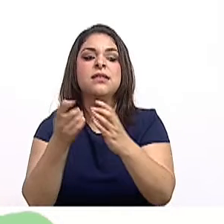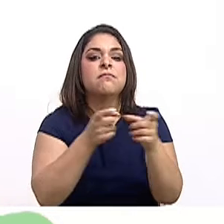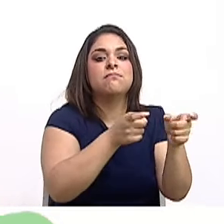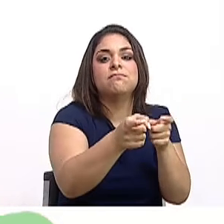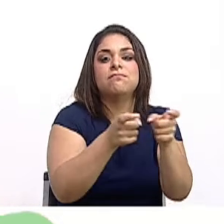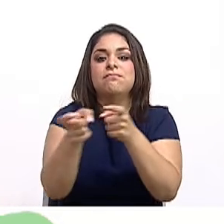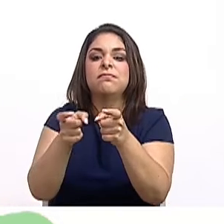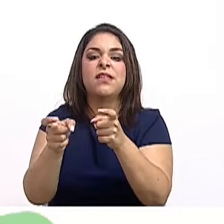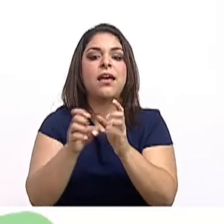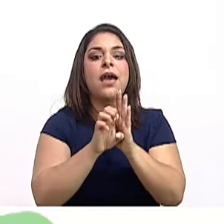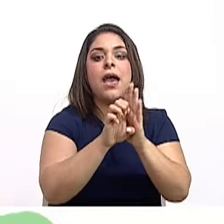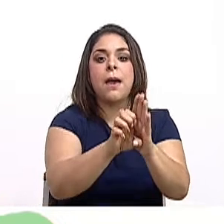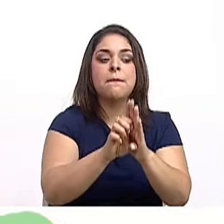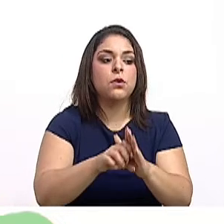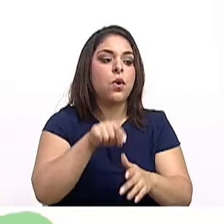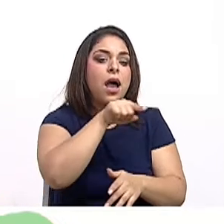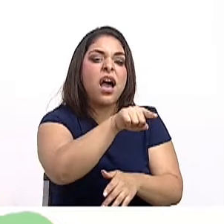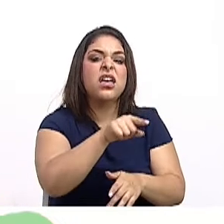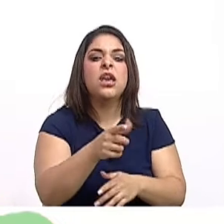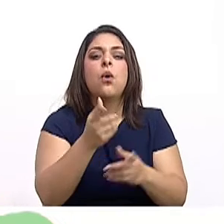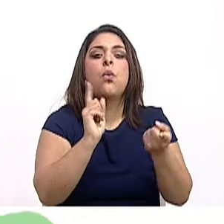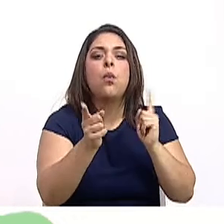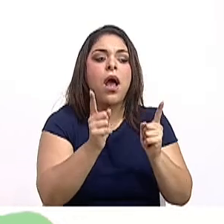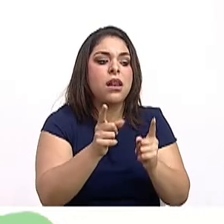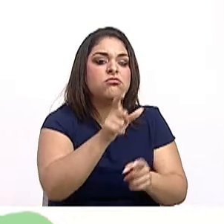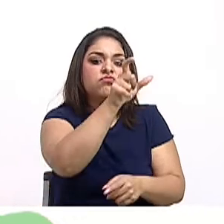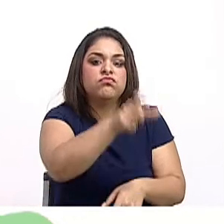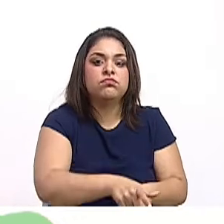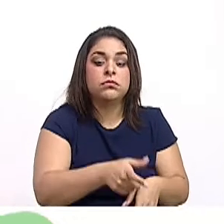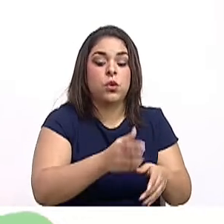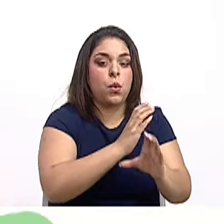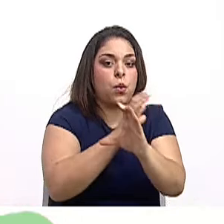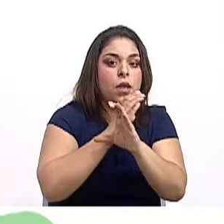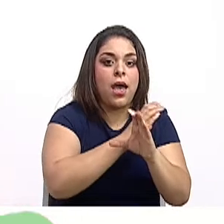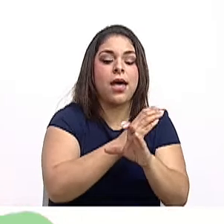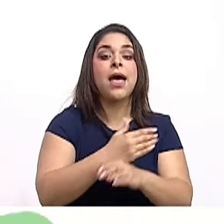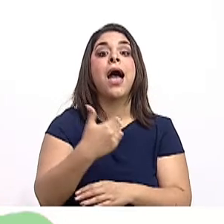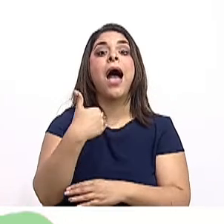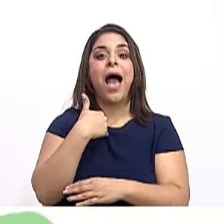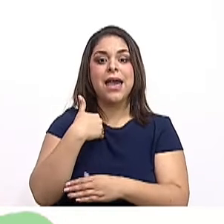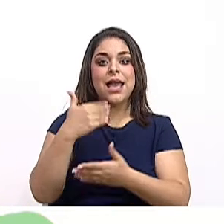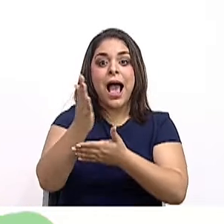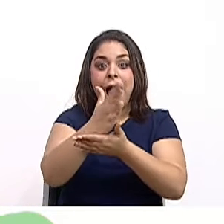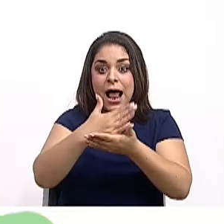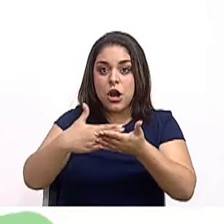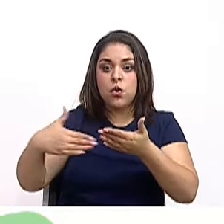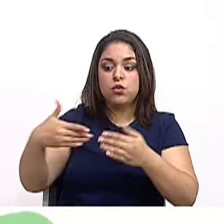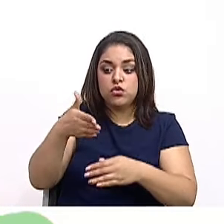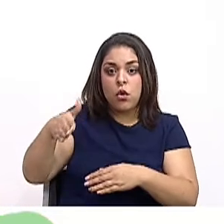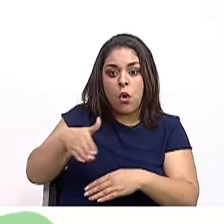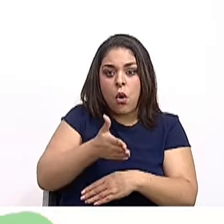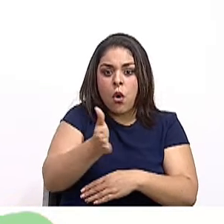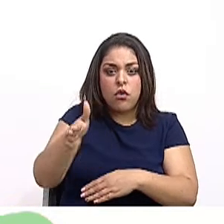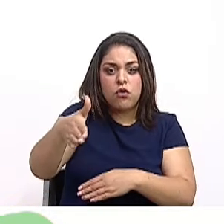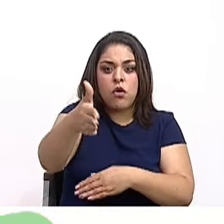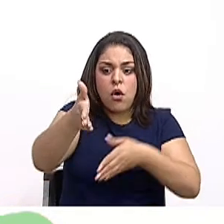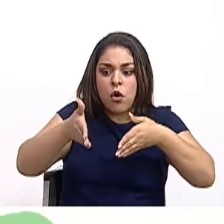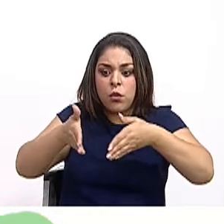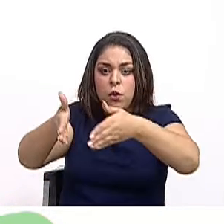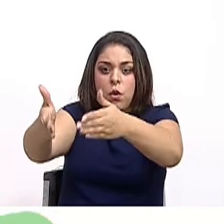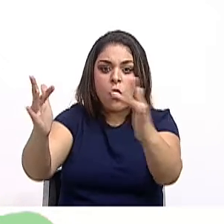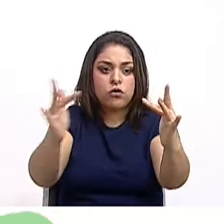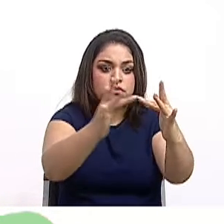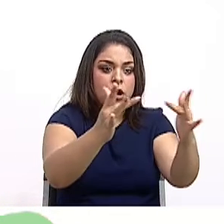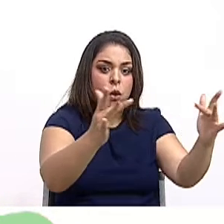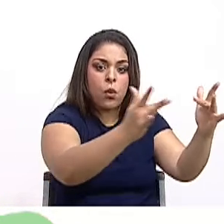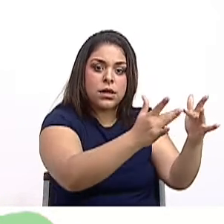decir eso? El recurso que se está preservando. Vamos a tener corredores biológicos, que ya vamos a ver este tema. Y las áreas